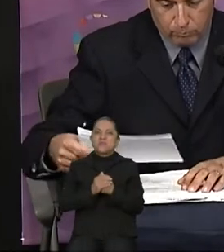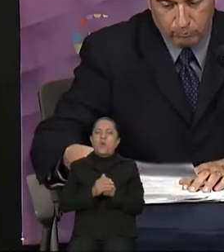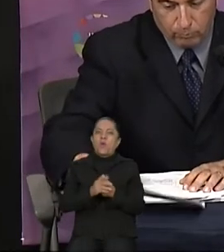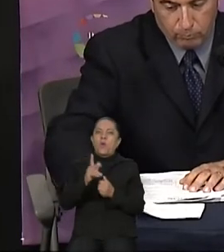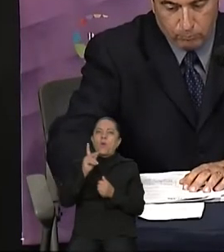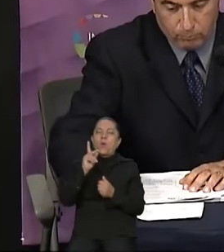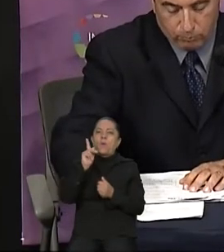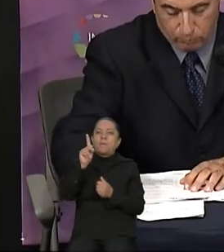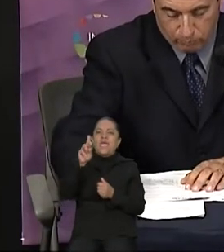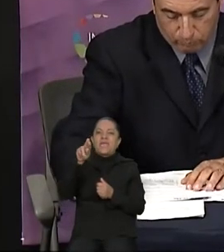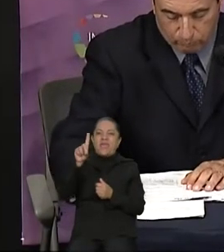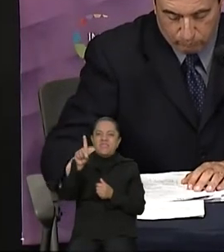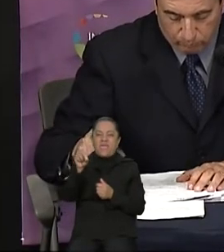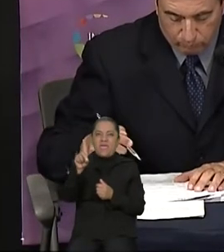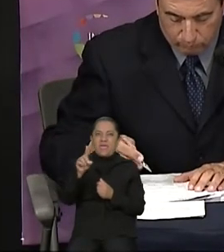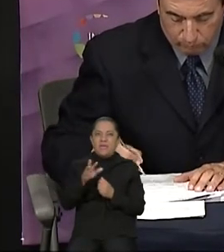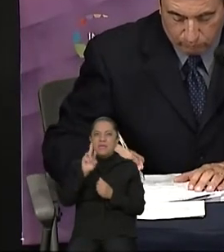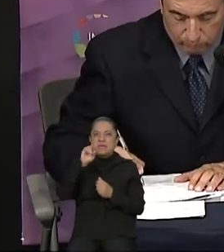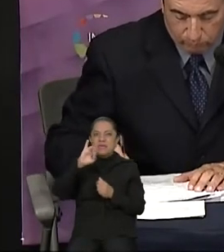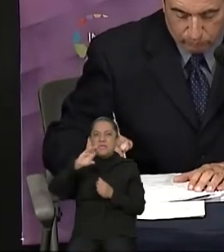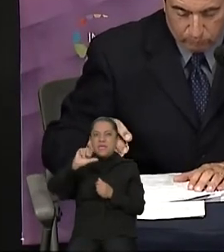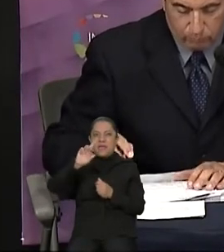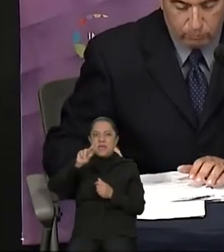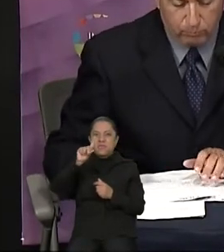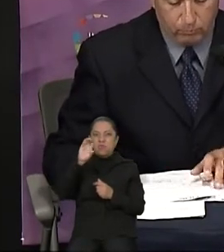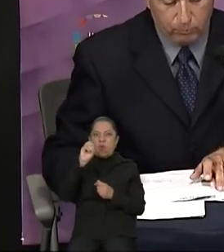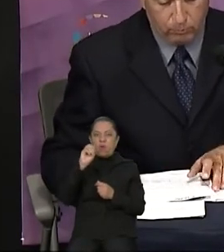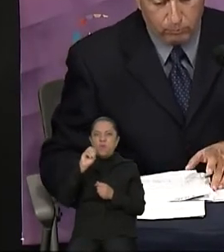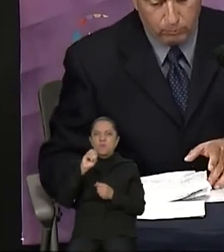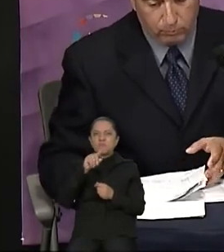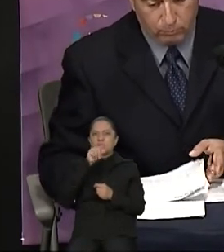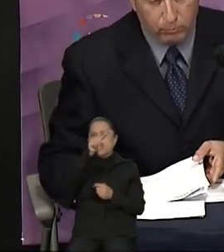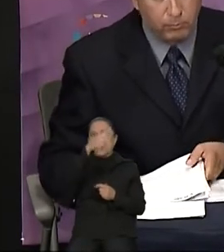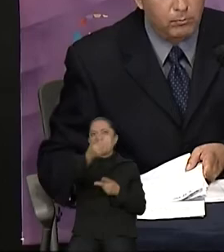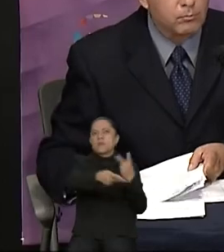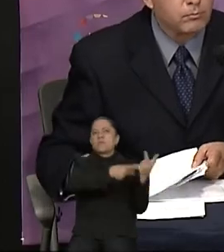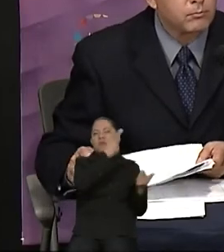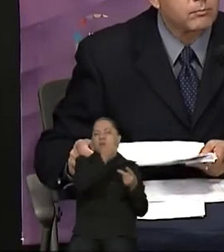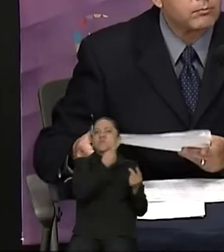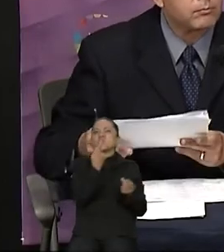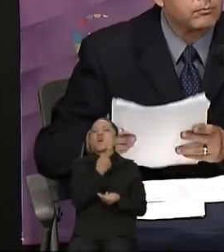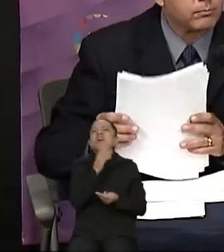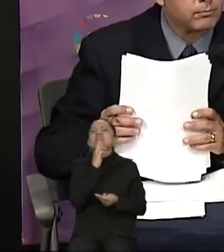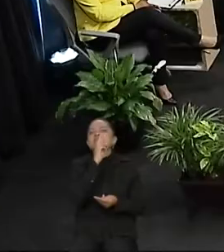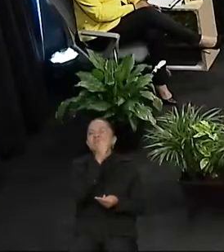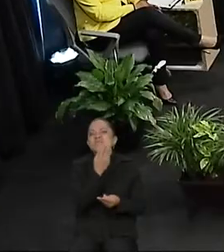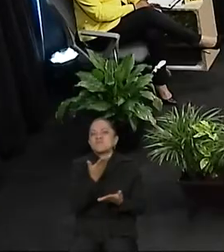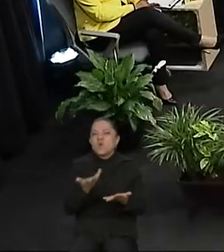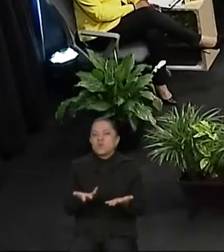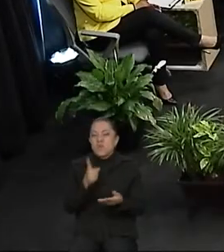Democrática, Ricardo Calvo Huerta, con el cuestionamiento de la doctora Carolina Espinosa. Adelante, tiene un minuto.